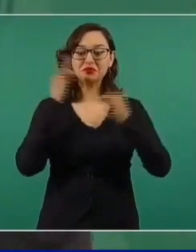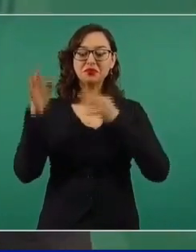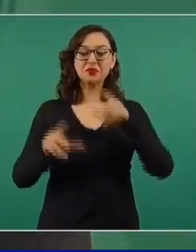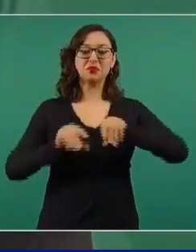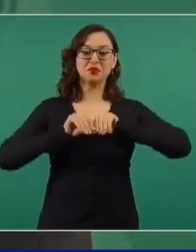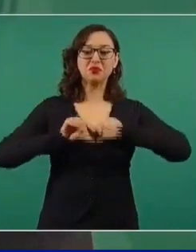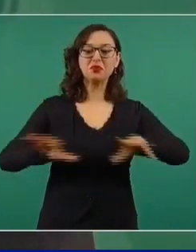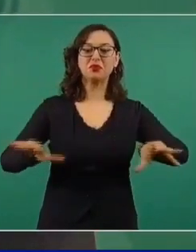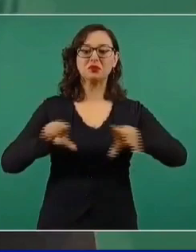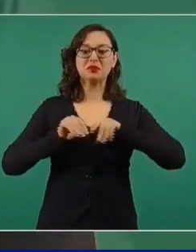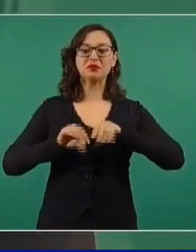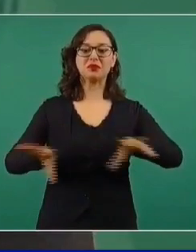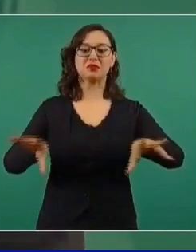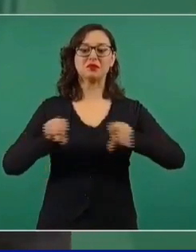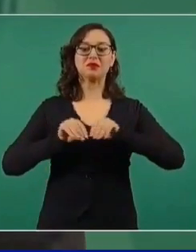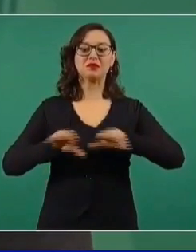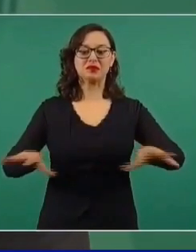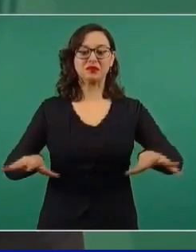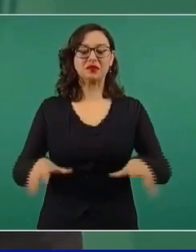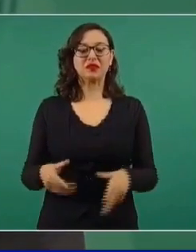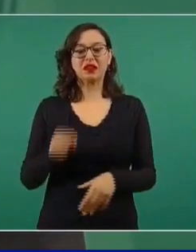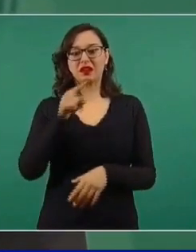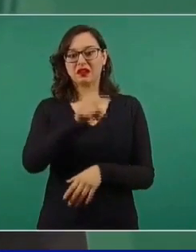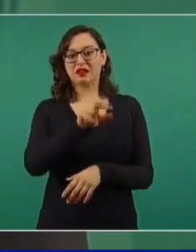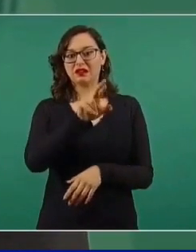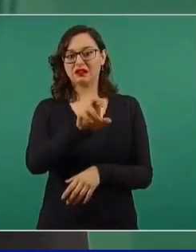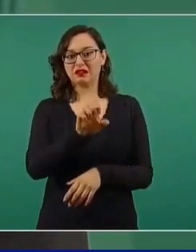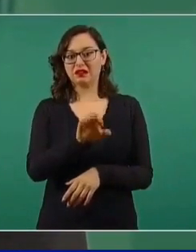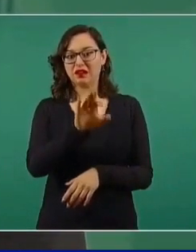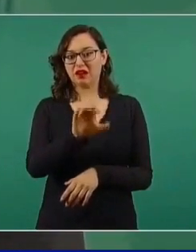particular del Reforma.